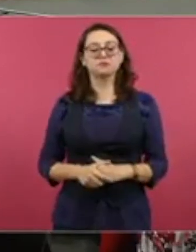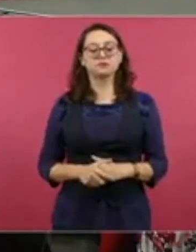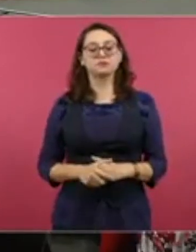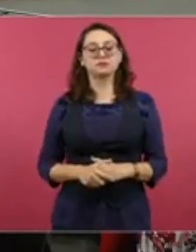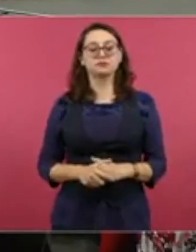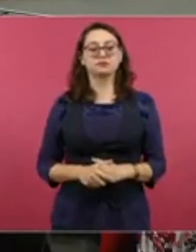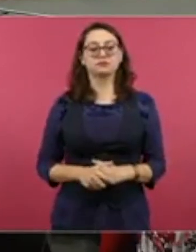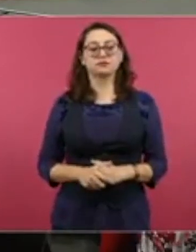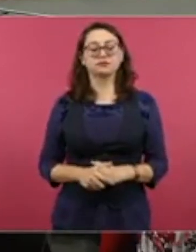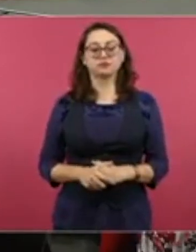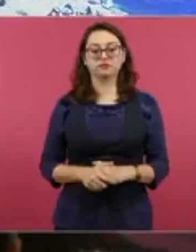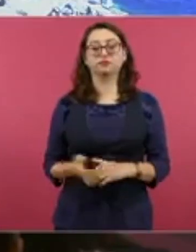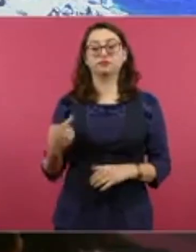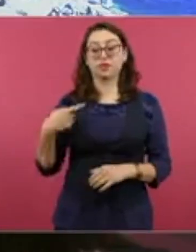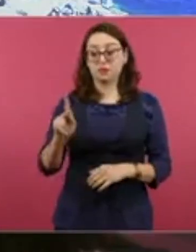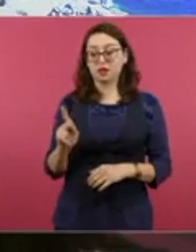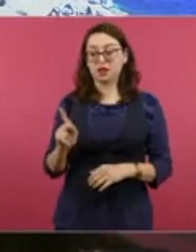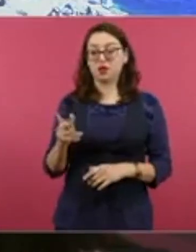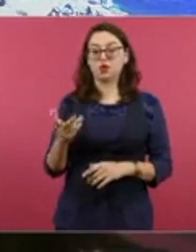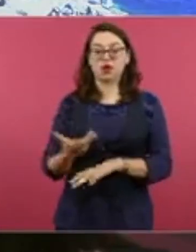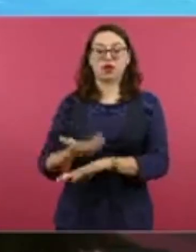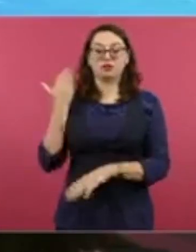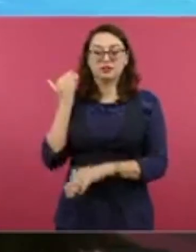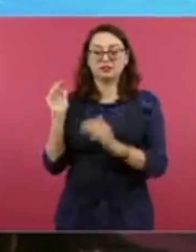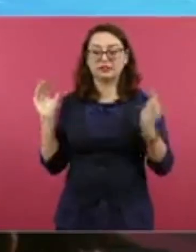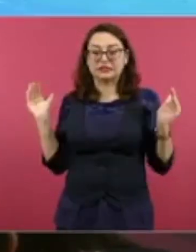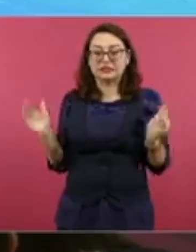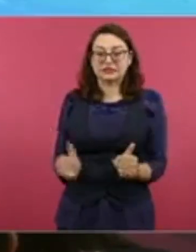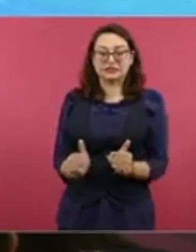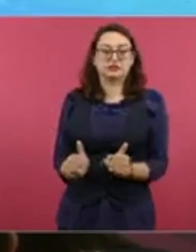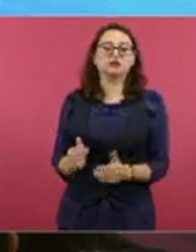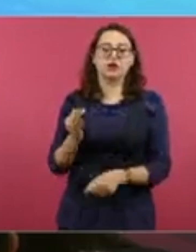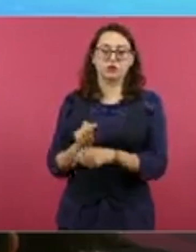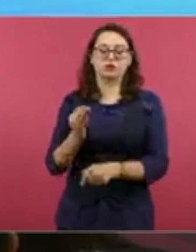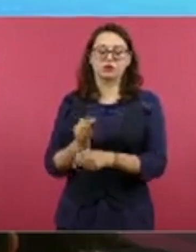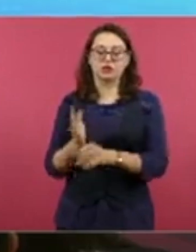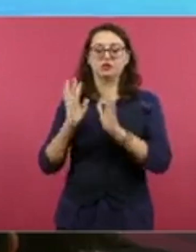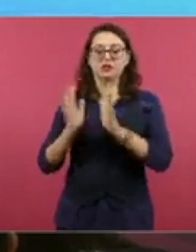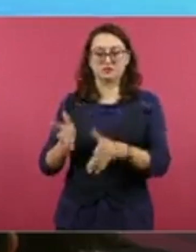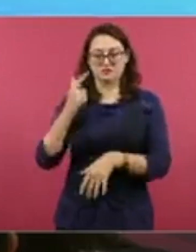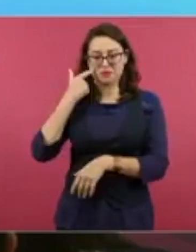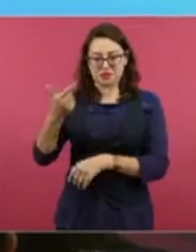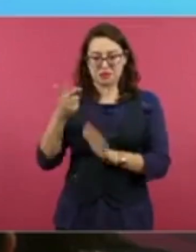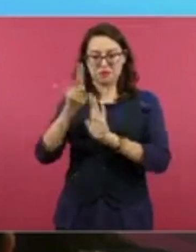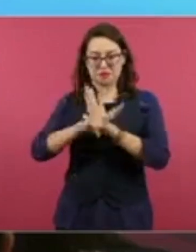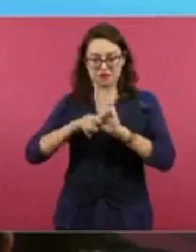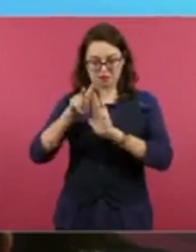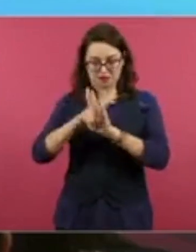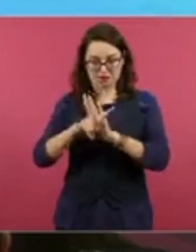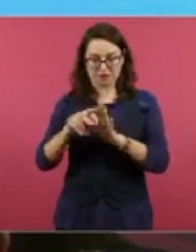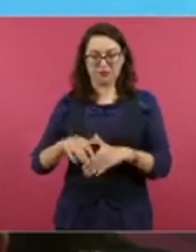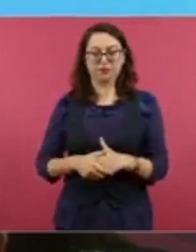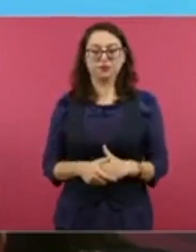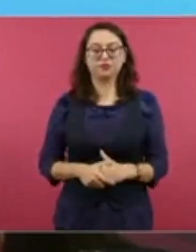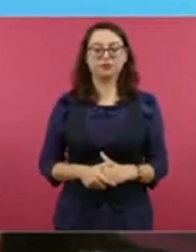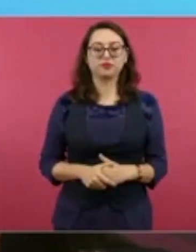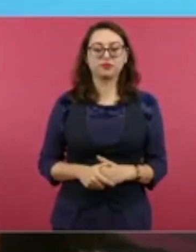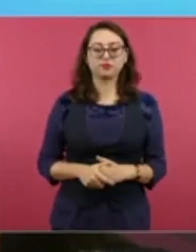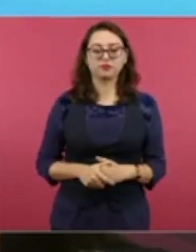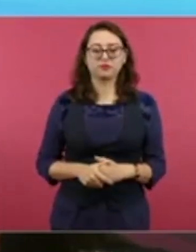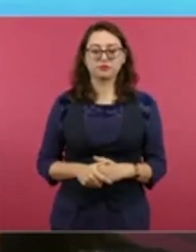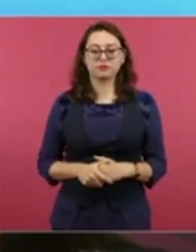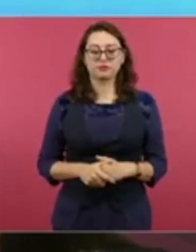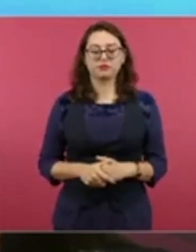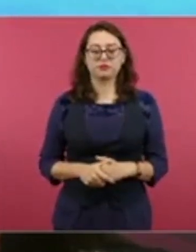Pero hacía falta esto, este rompeolas. Mire, este lo hicimos. En